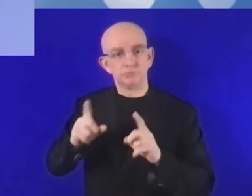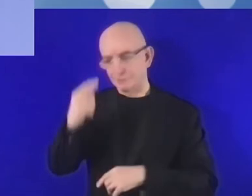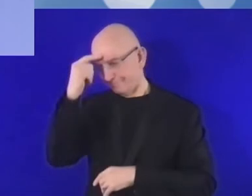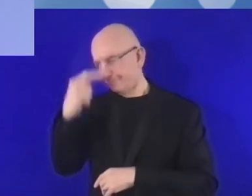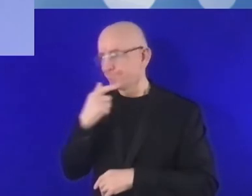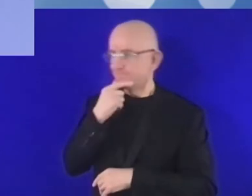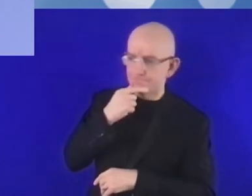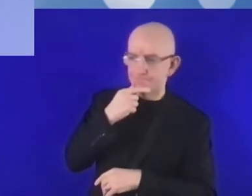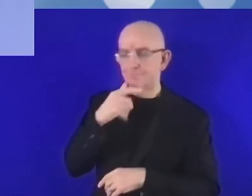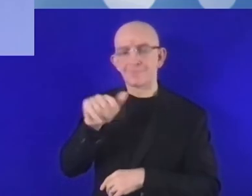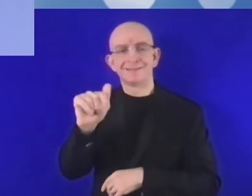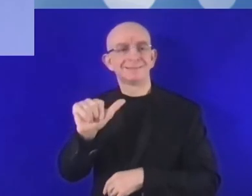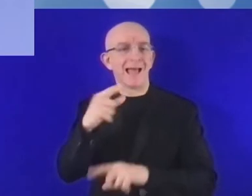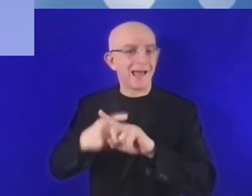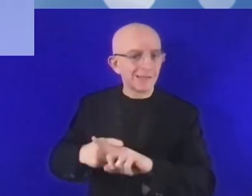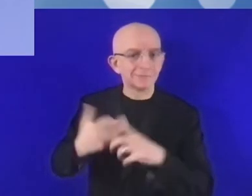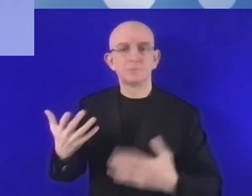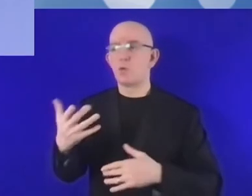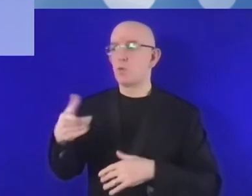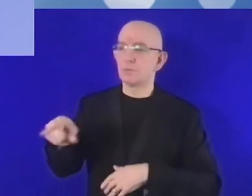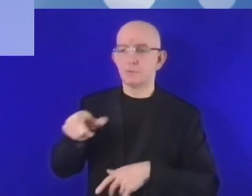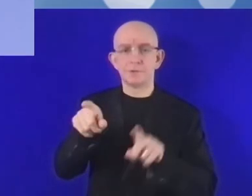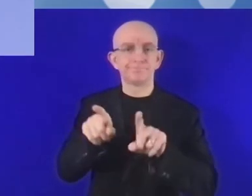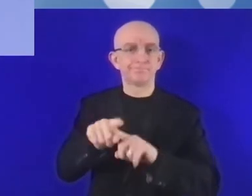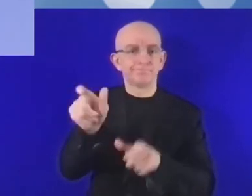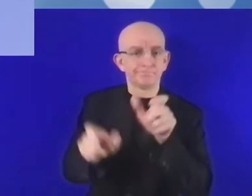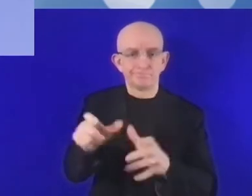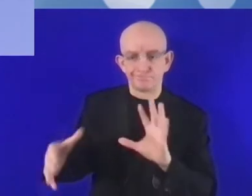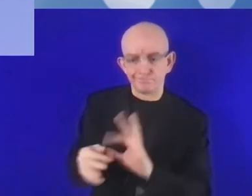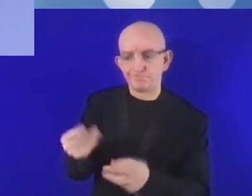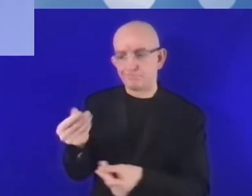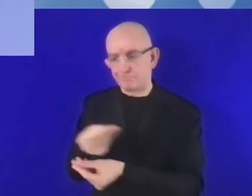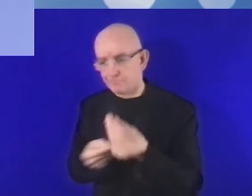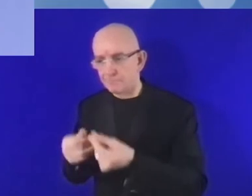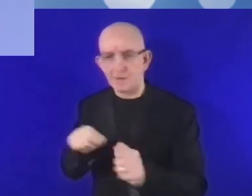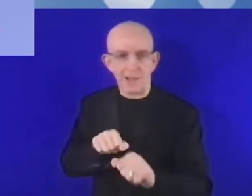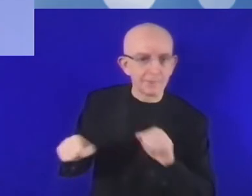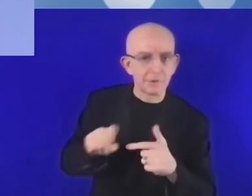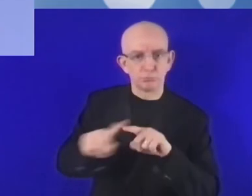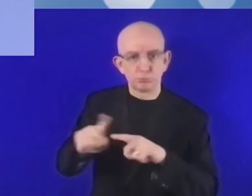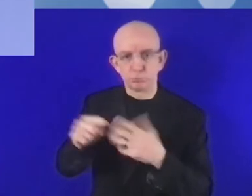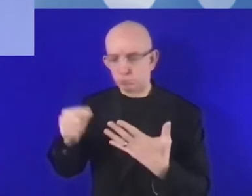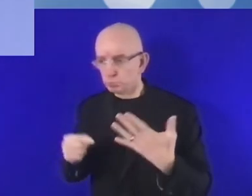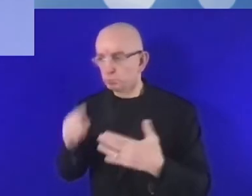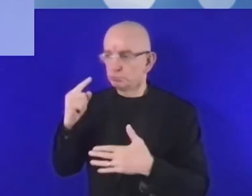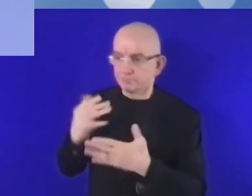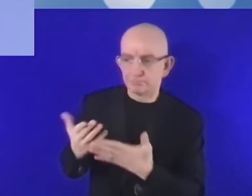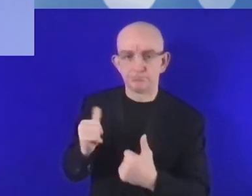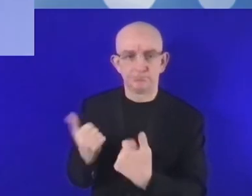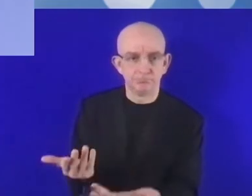pensar en algunos incentivos, incentivos fiscales, financieros.